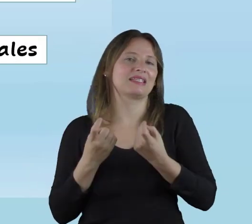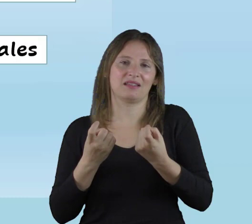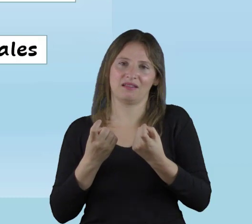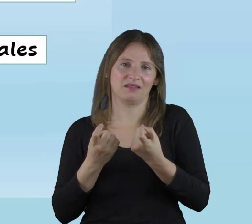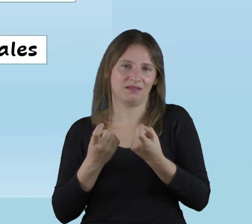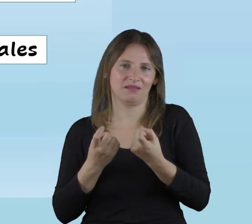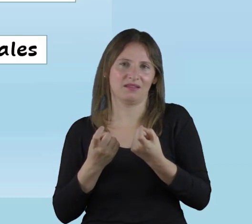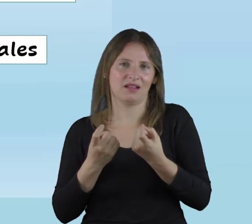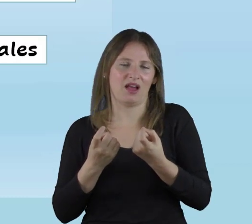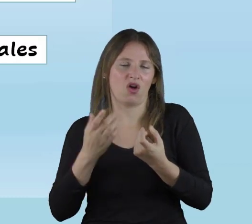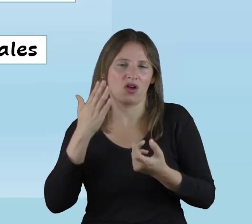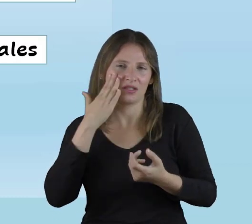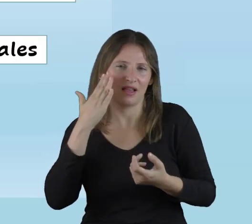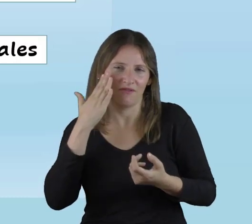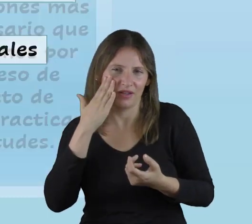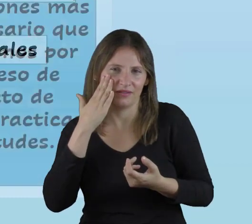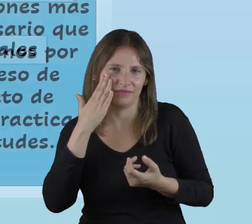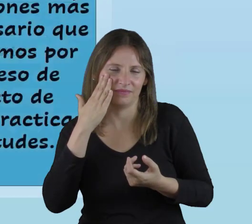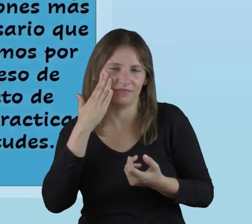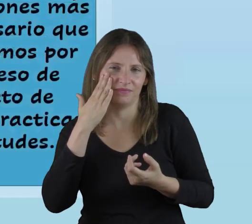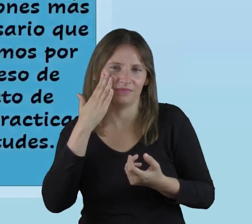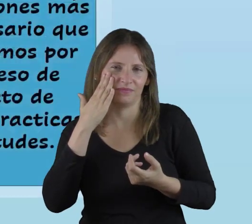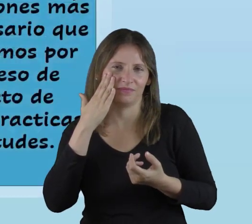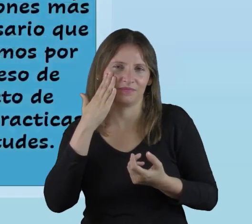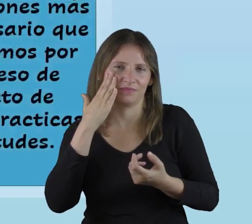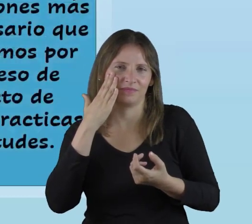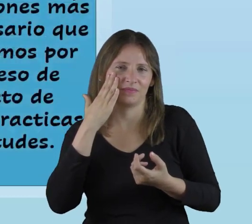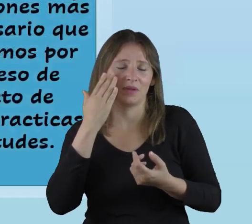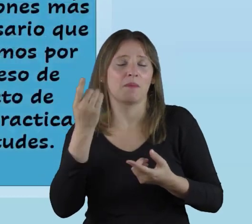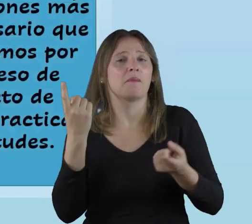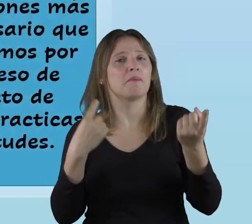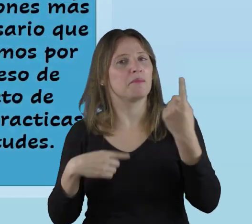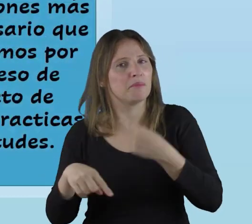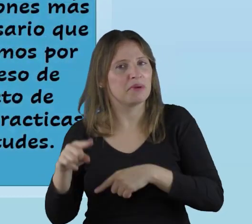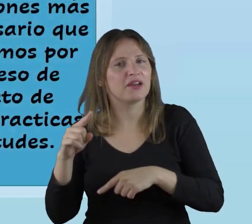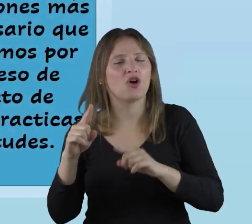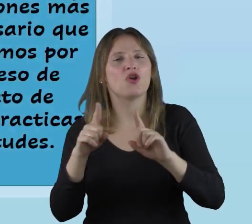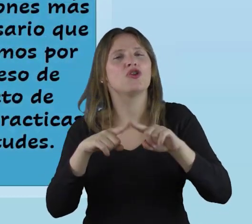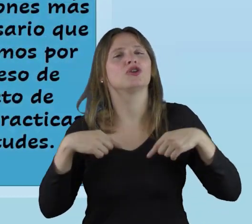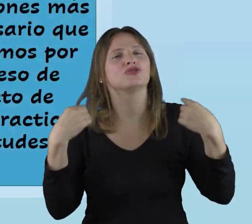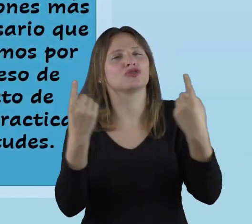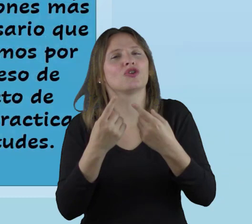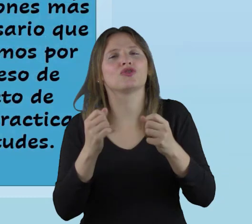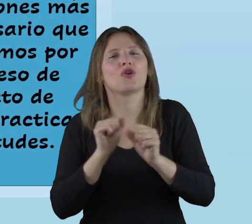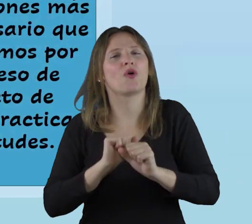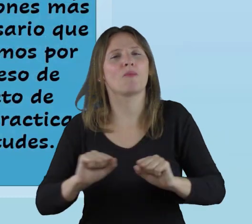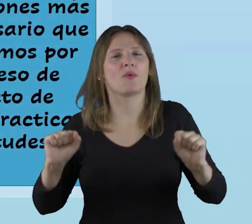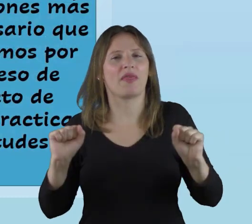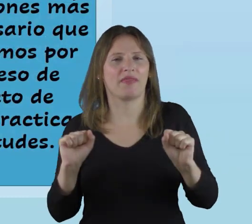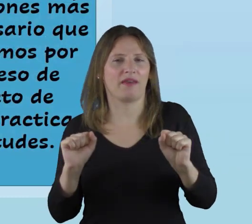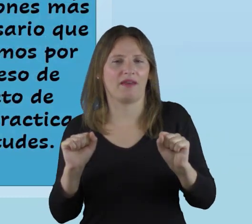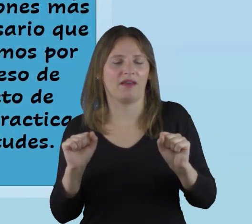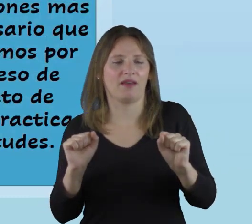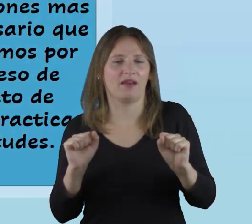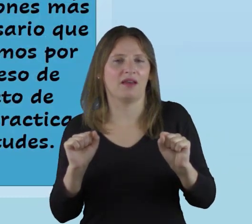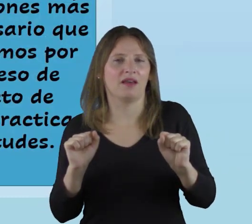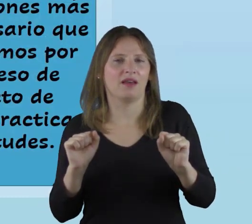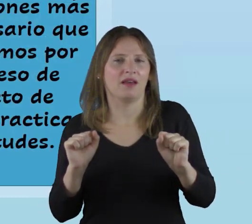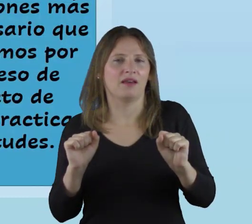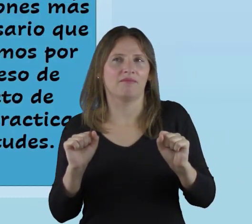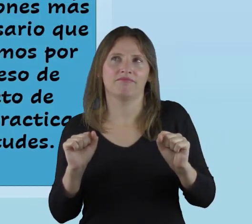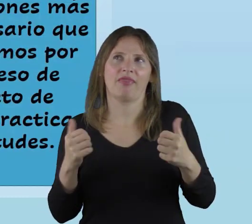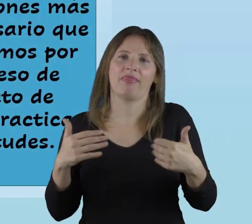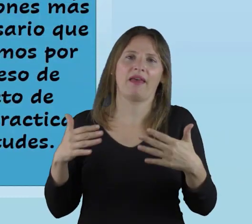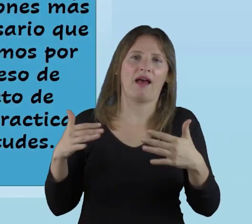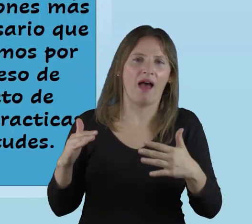y eso es necesario eso es necesario pero nosotros